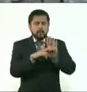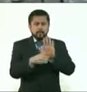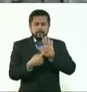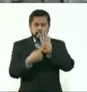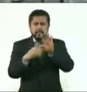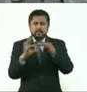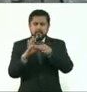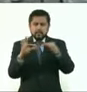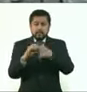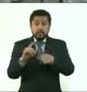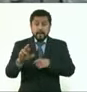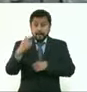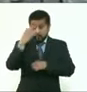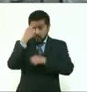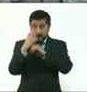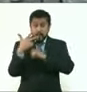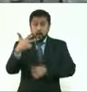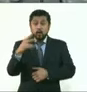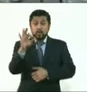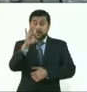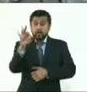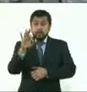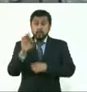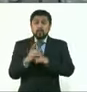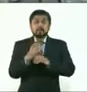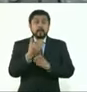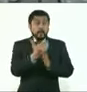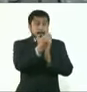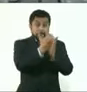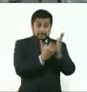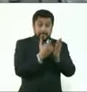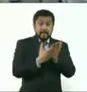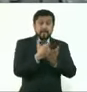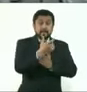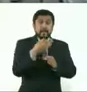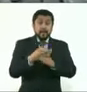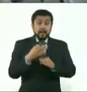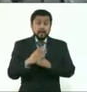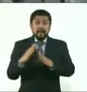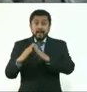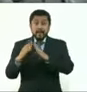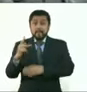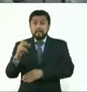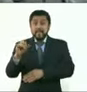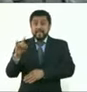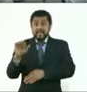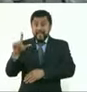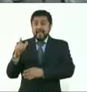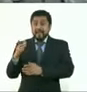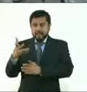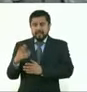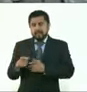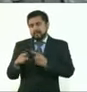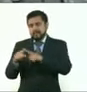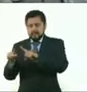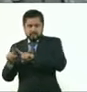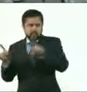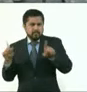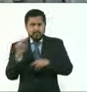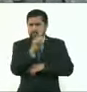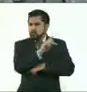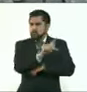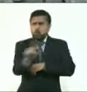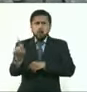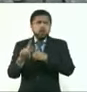que estamos otorgando el 8% de descuento anual por pago anticipado de predial de manera general a todas las cuentas, aplica para todo